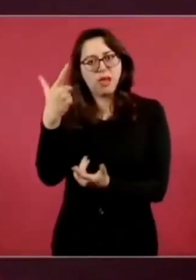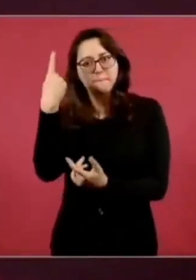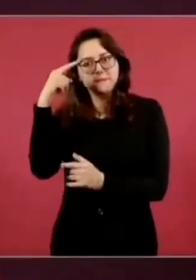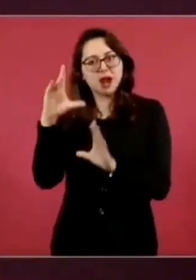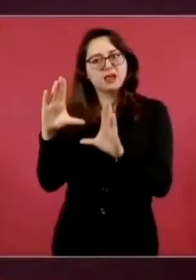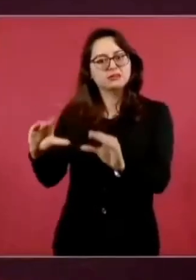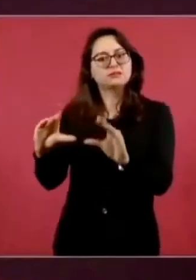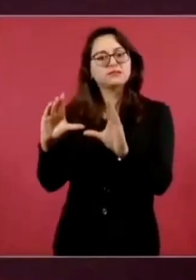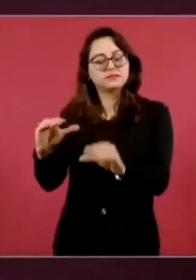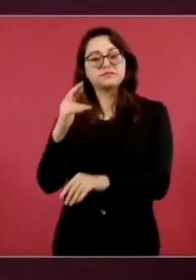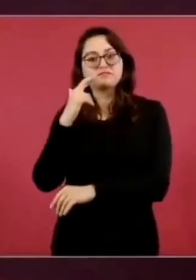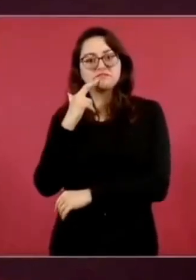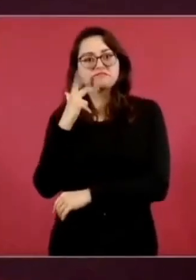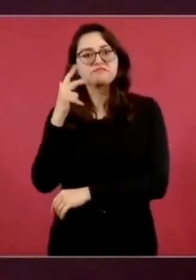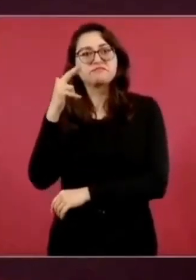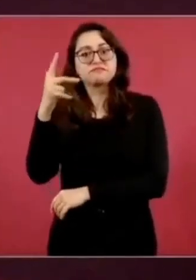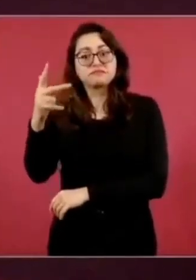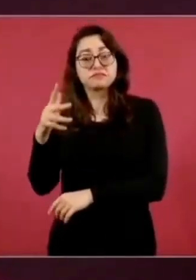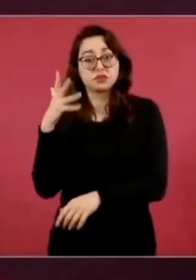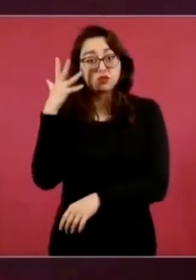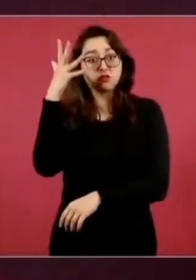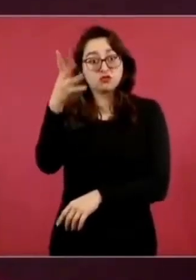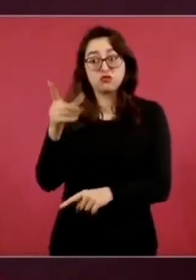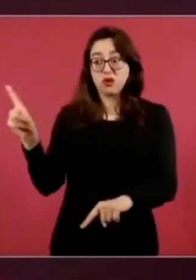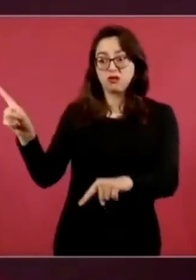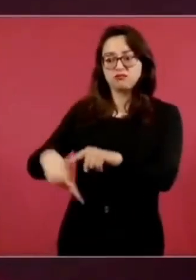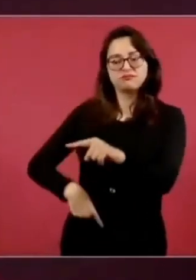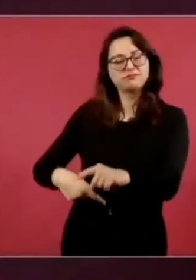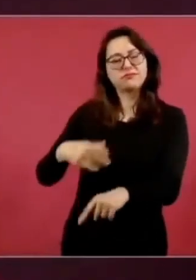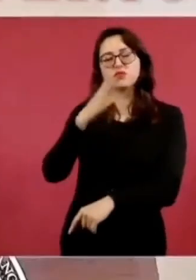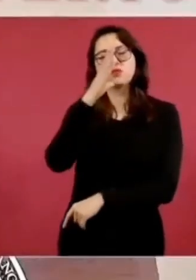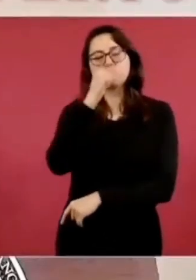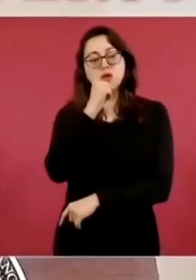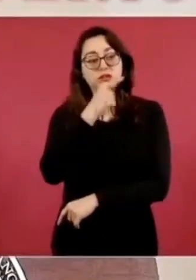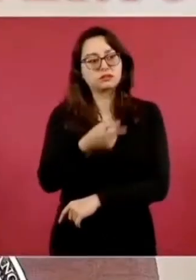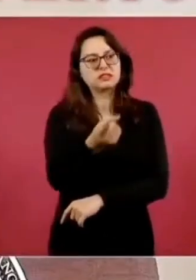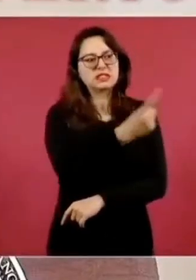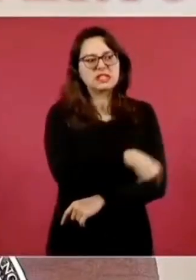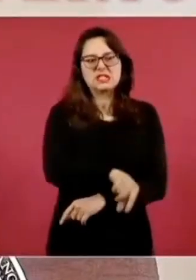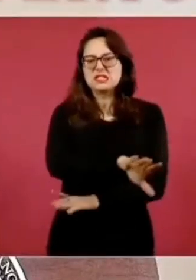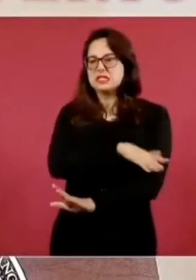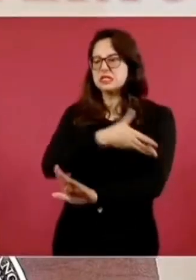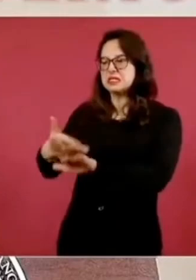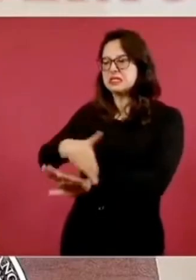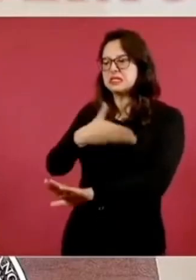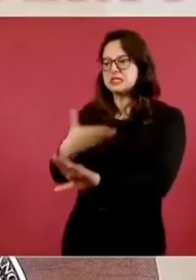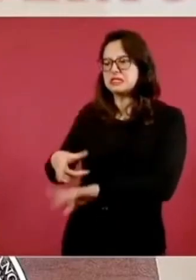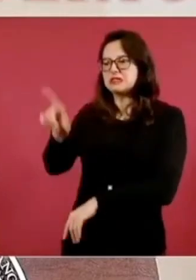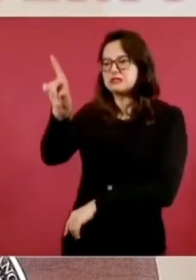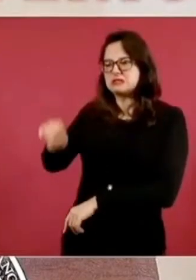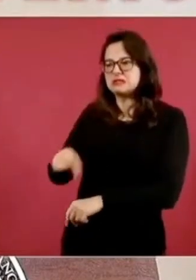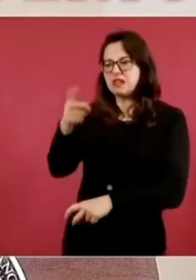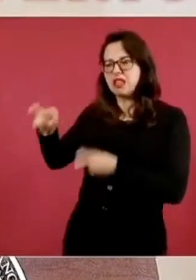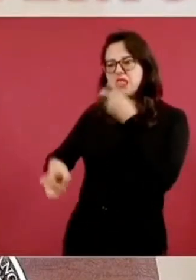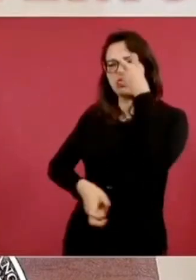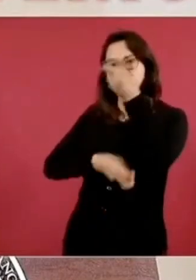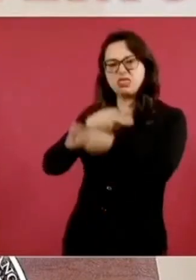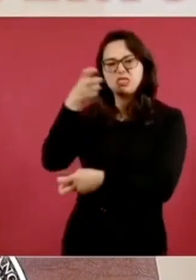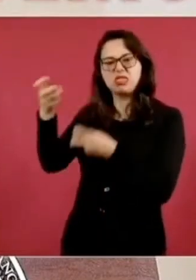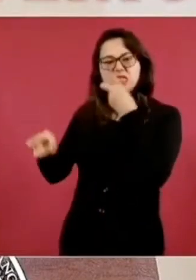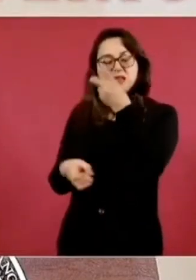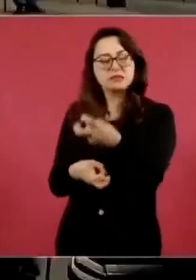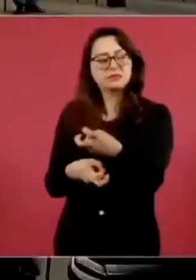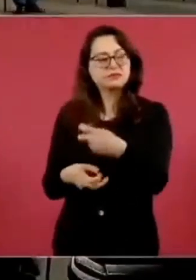aunque los hayan criminalizado, humillado, confundido, los más interesados honestamente en la